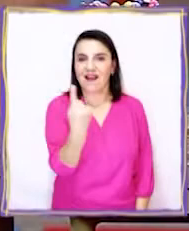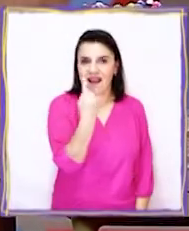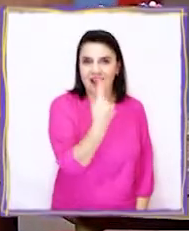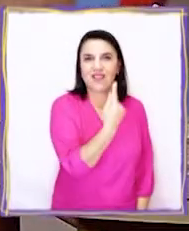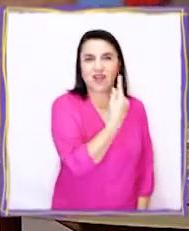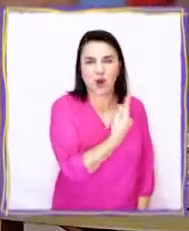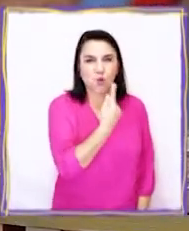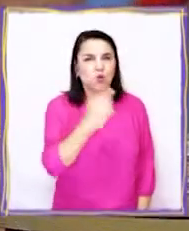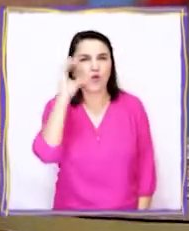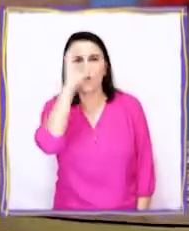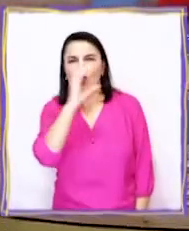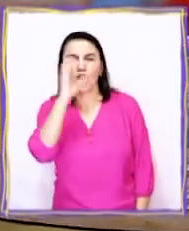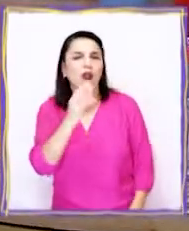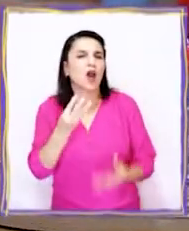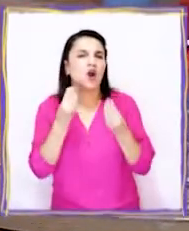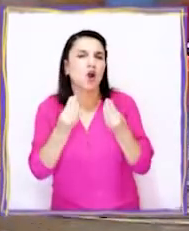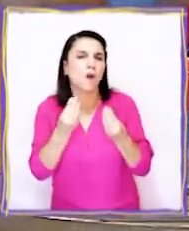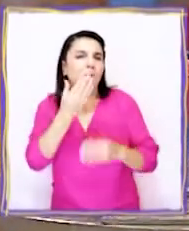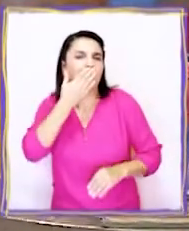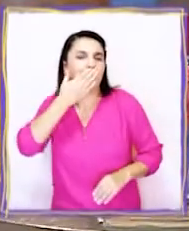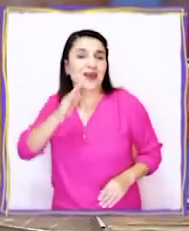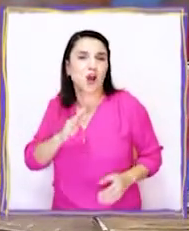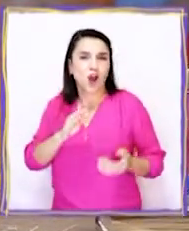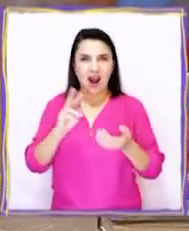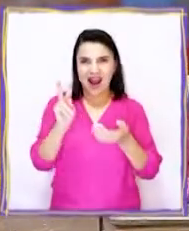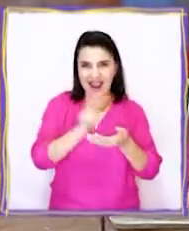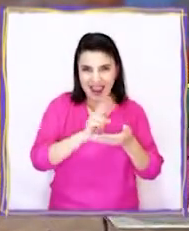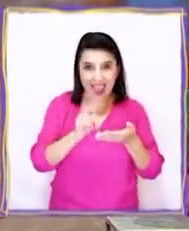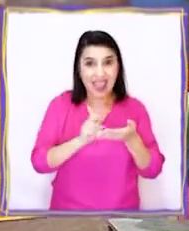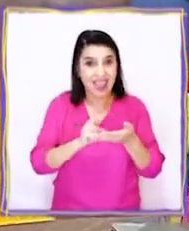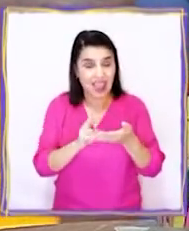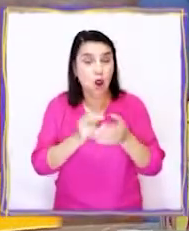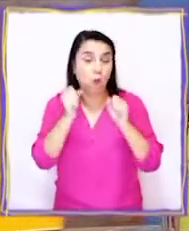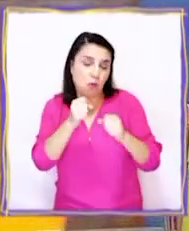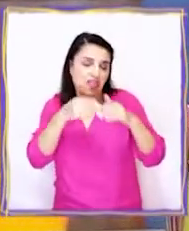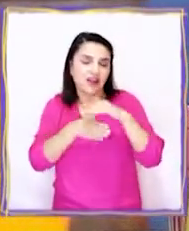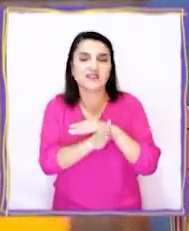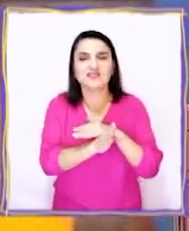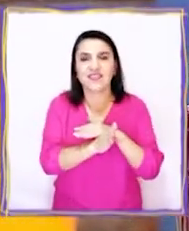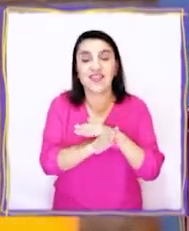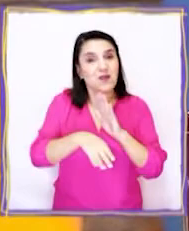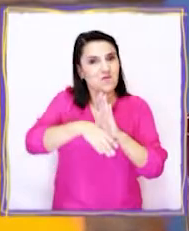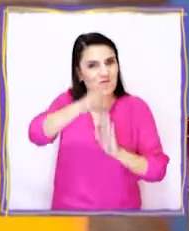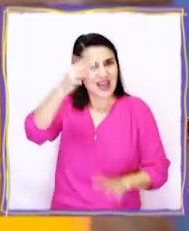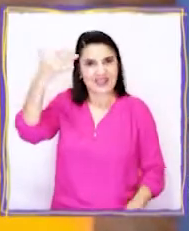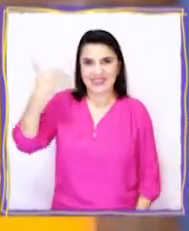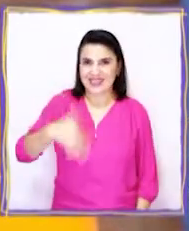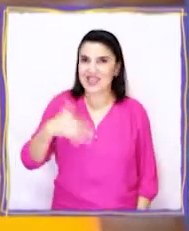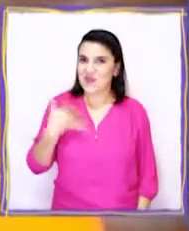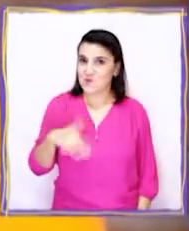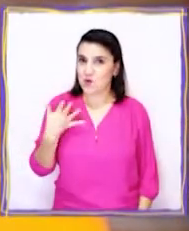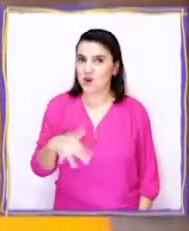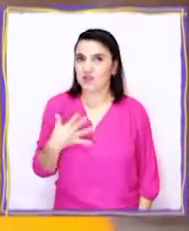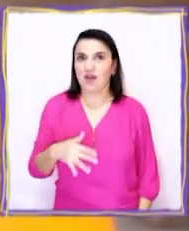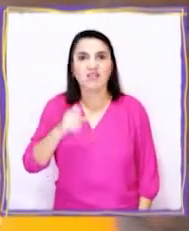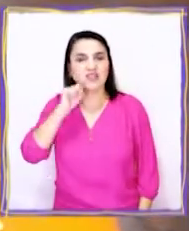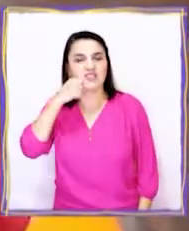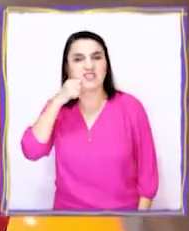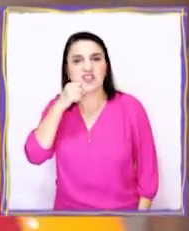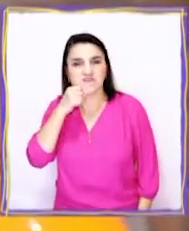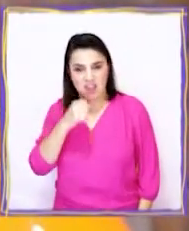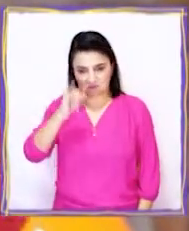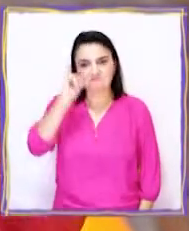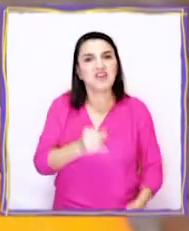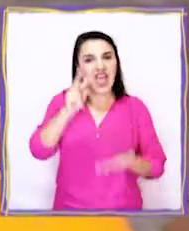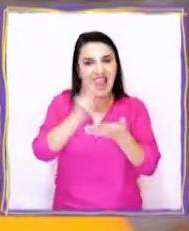cada uno debe buscar el formato que más le acomode o al que pueda acceder. Lo más importante, a fin de cuentas,